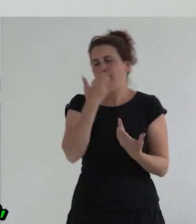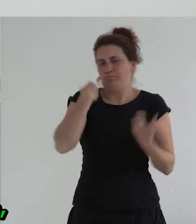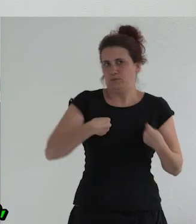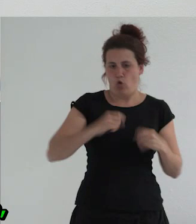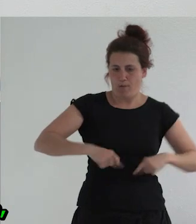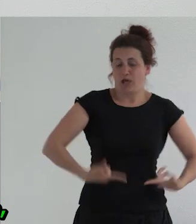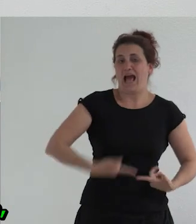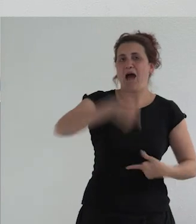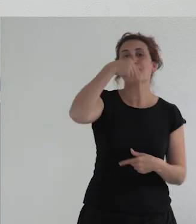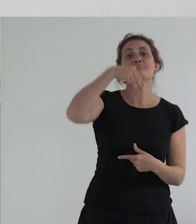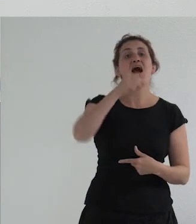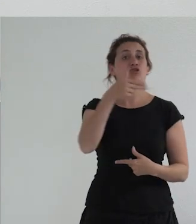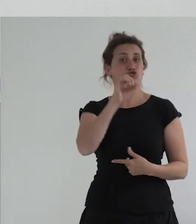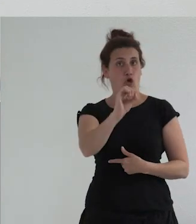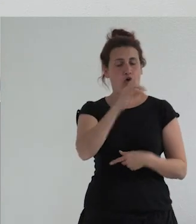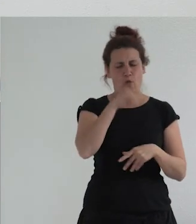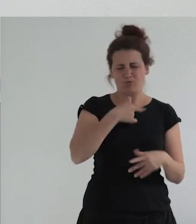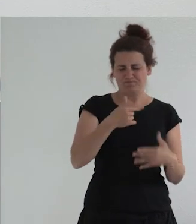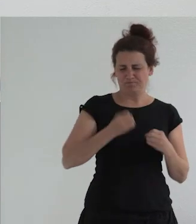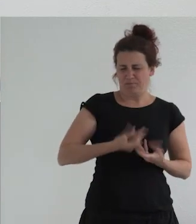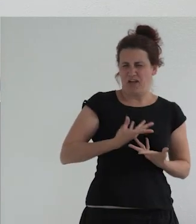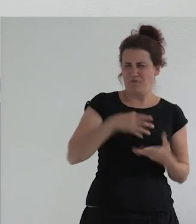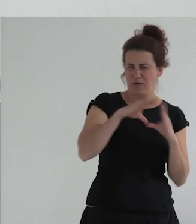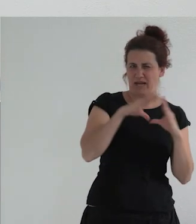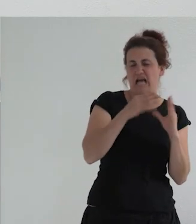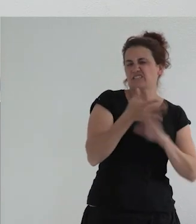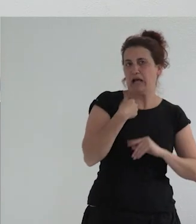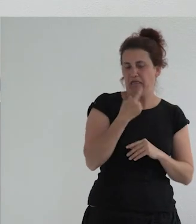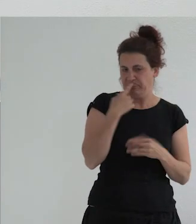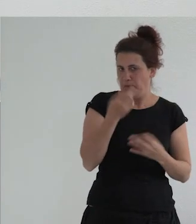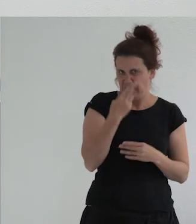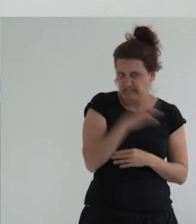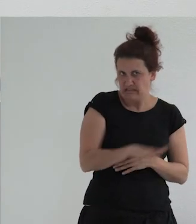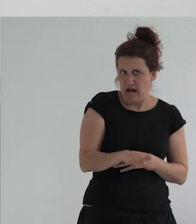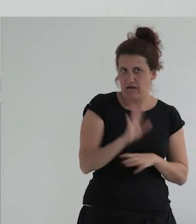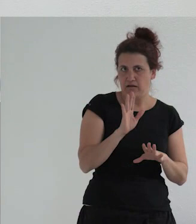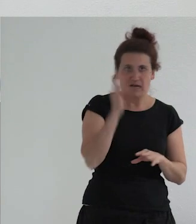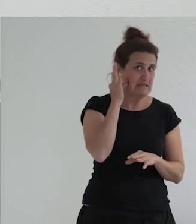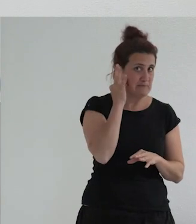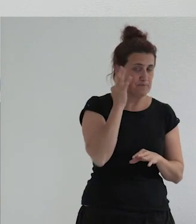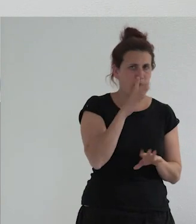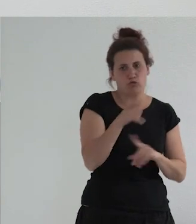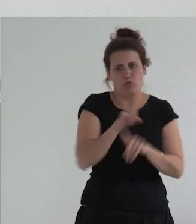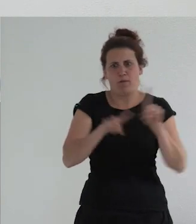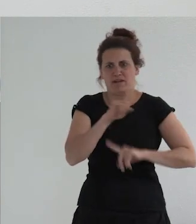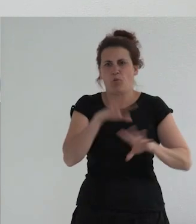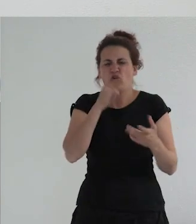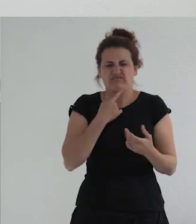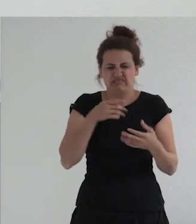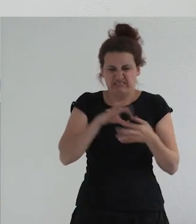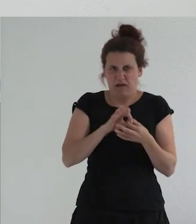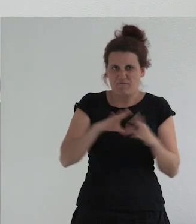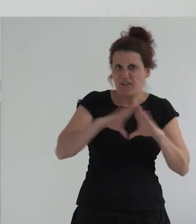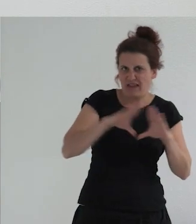tiene una expresión muy femenina nuestro esquema mental dice debe ser que es una niña bueno pues es muy problemático porque que tenía que ver la feminidad con